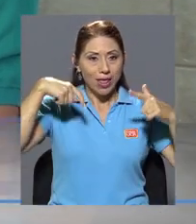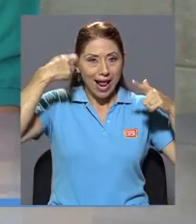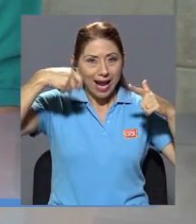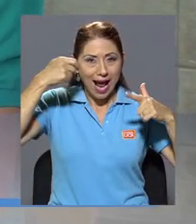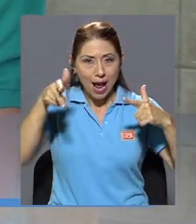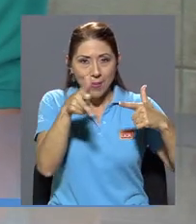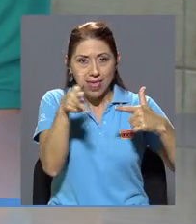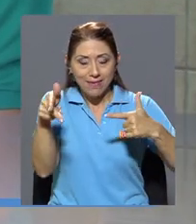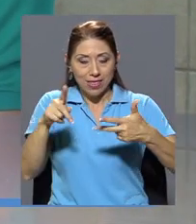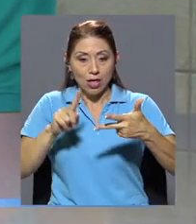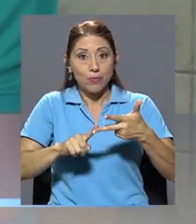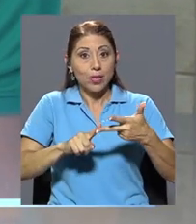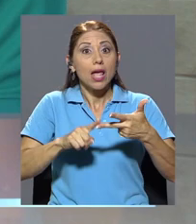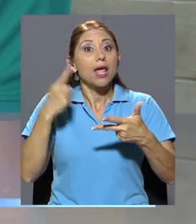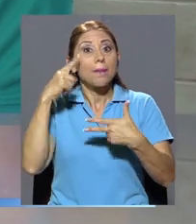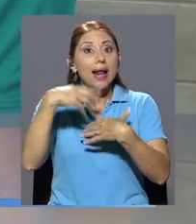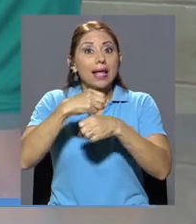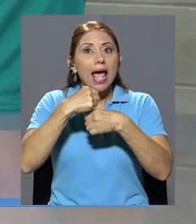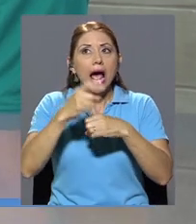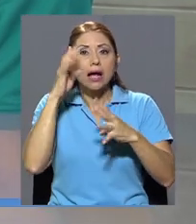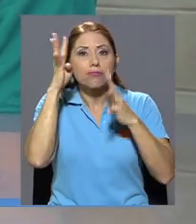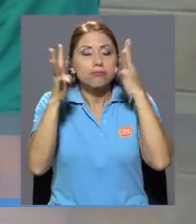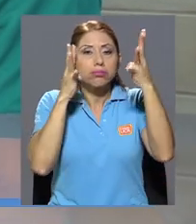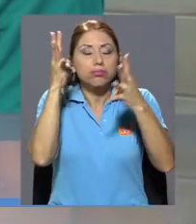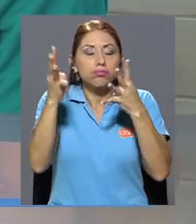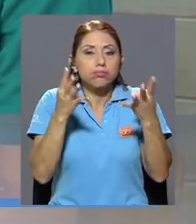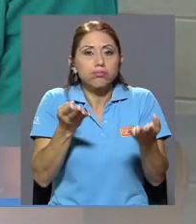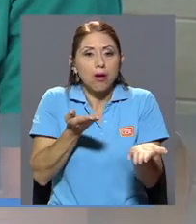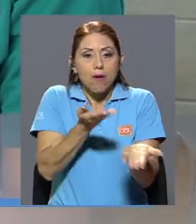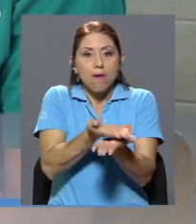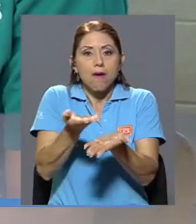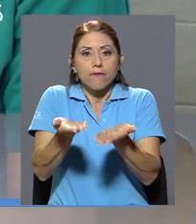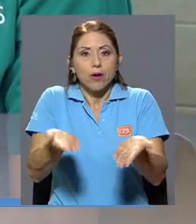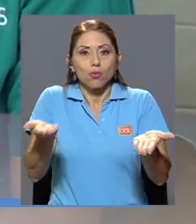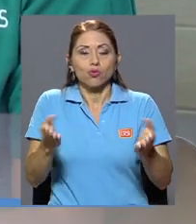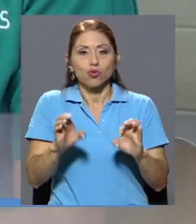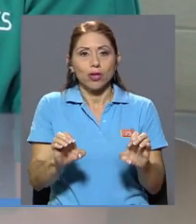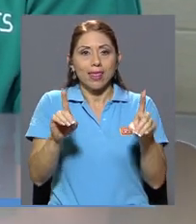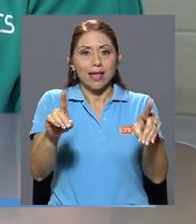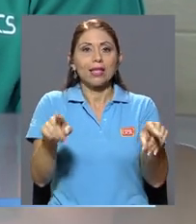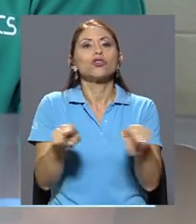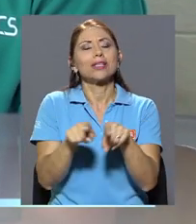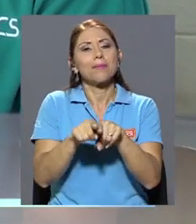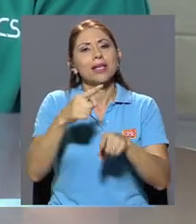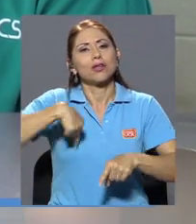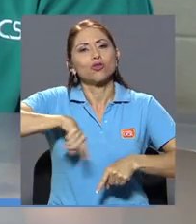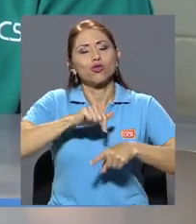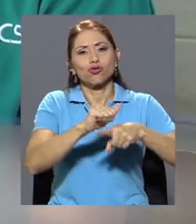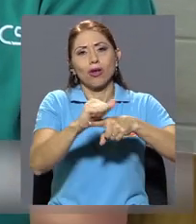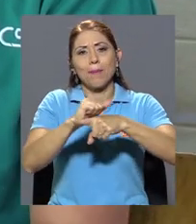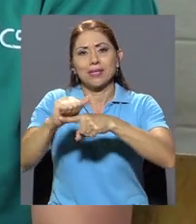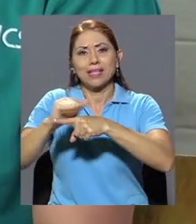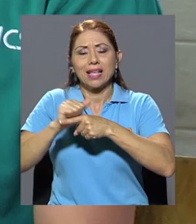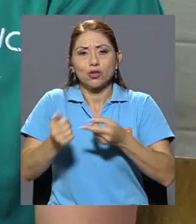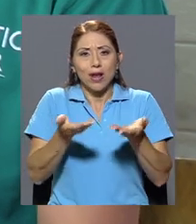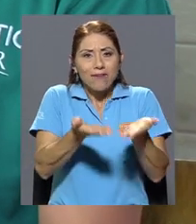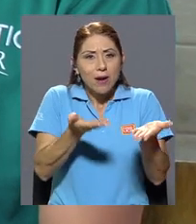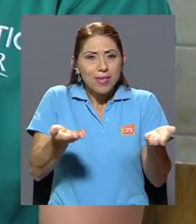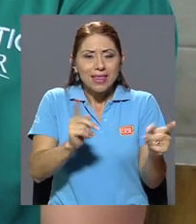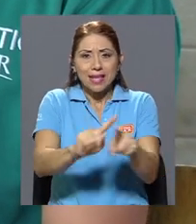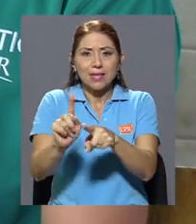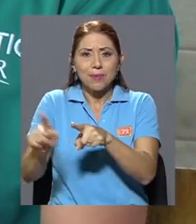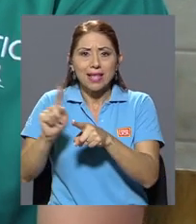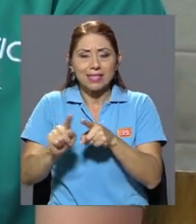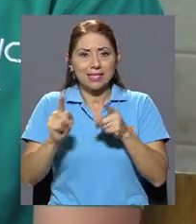algunas pautas para producir recursos multimedia didácticos. Y por otra parte, ofrecemos capacitación también en distintas herramientas de mediación